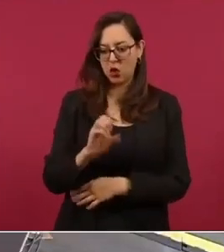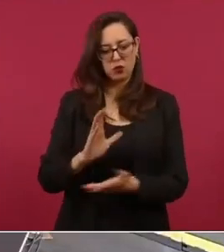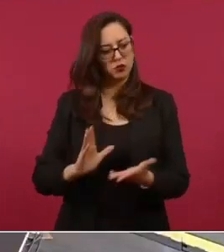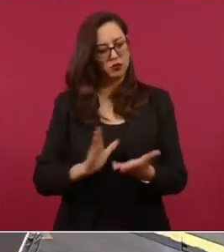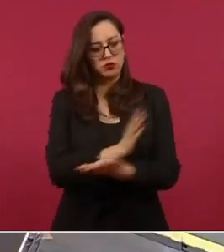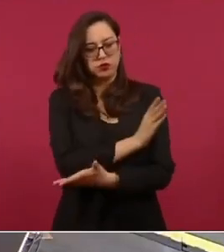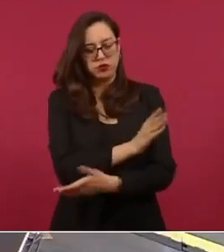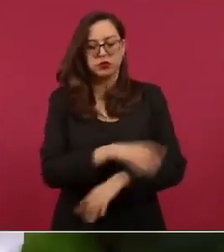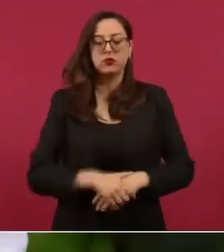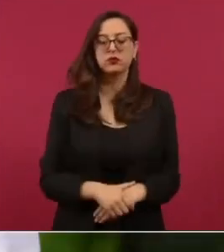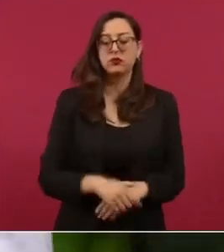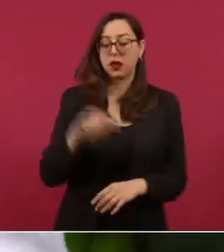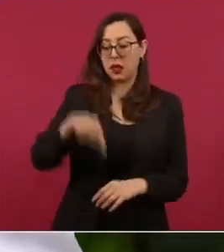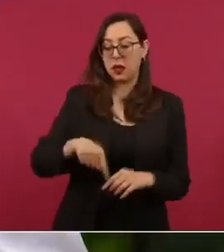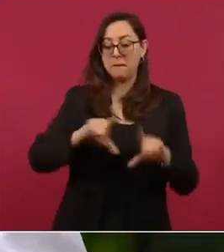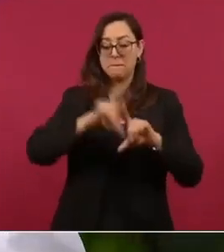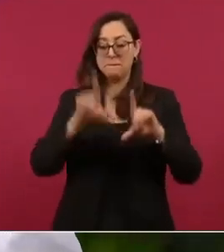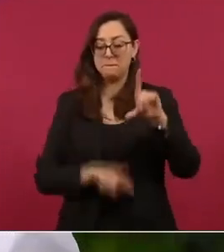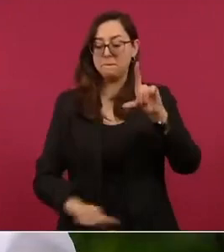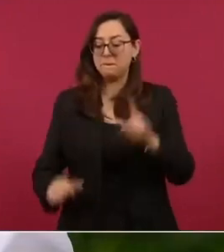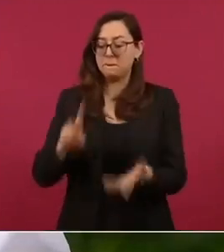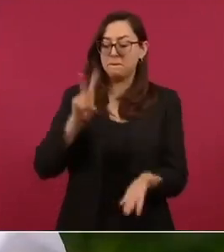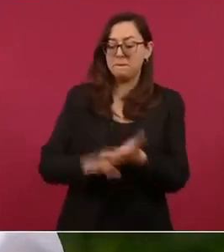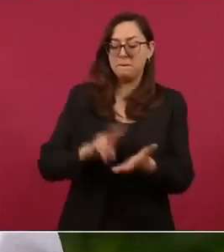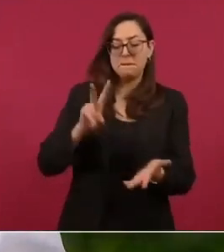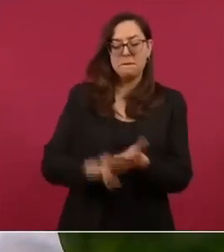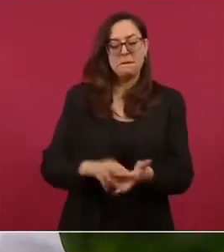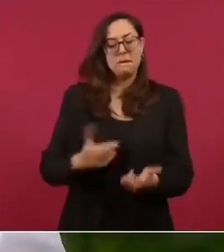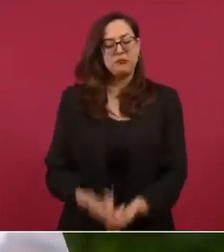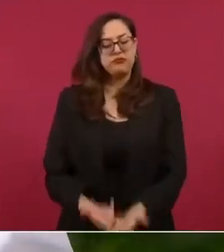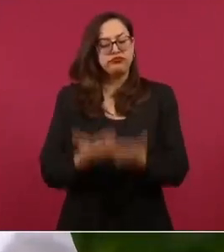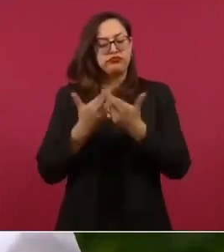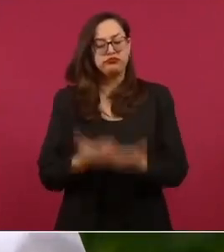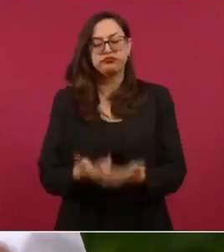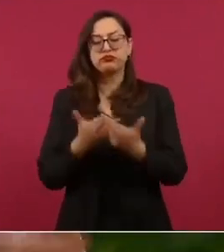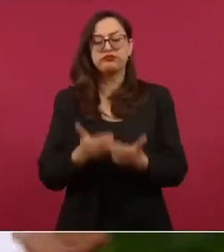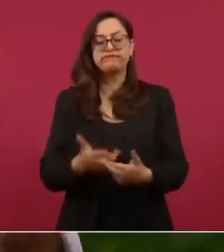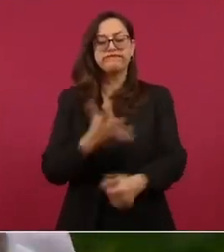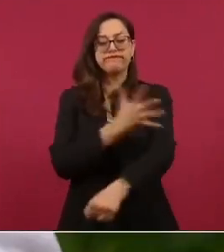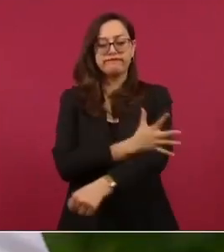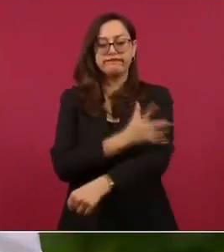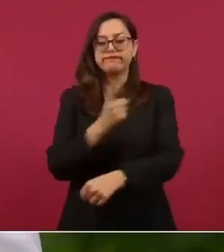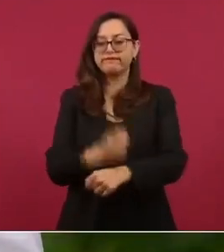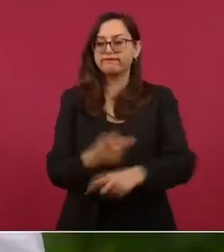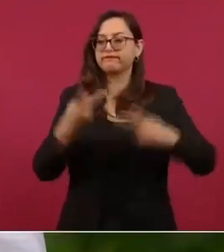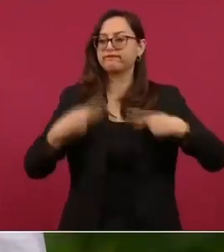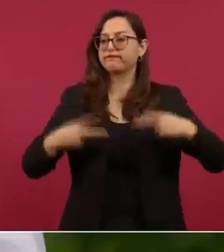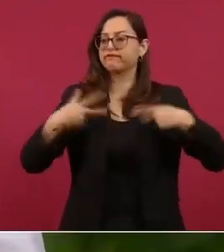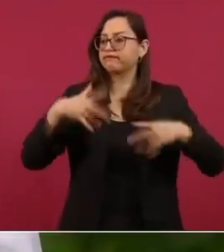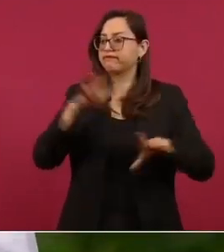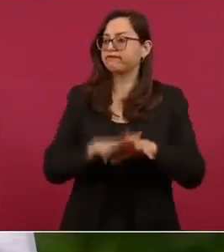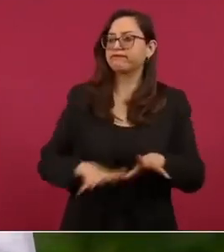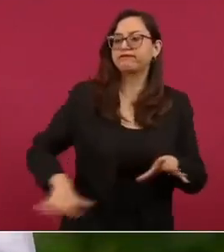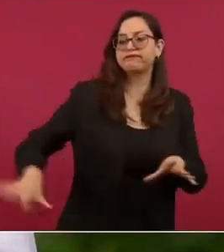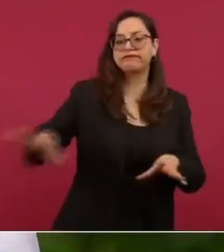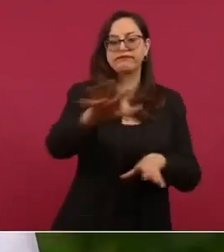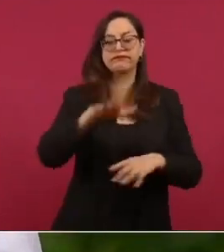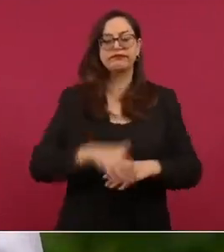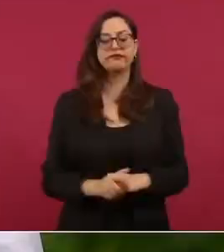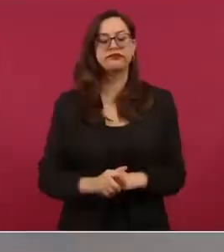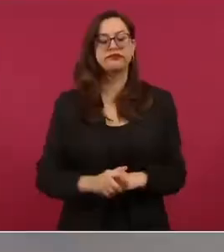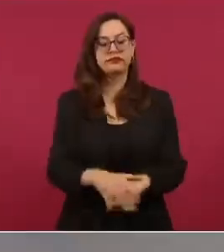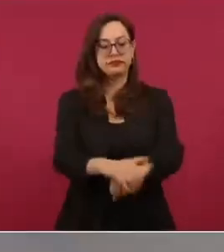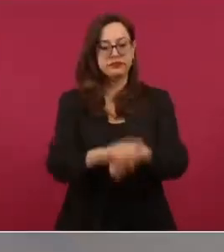riqueza de México es la honestidad de su pueblo amigas y